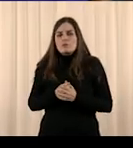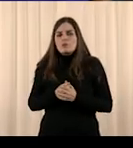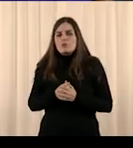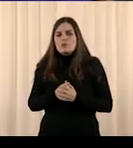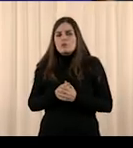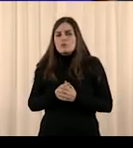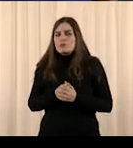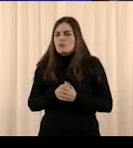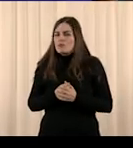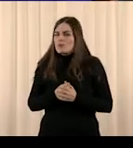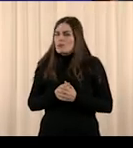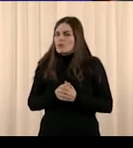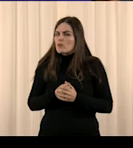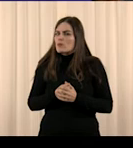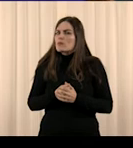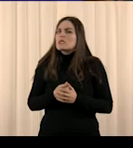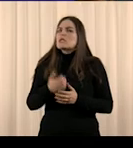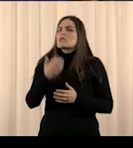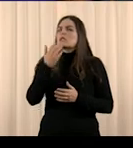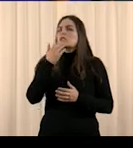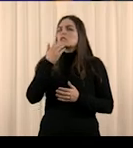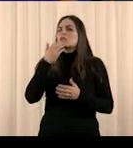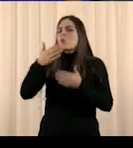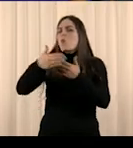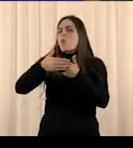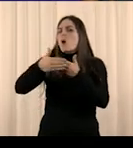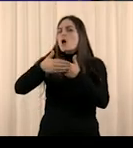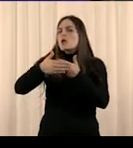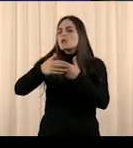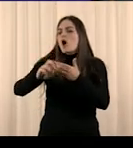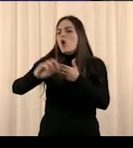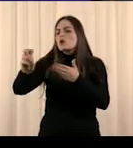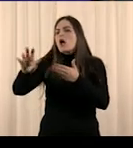¿O queda otra puerta por abrir?